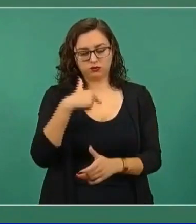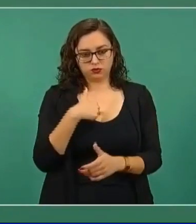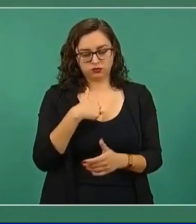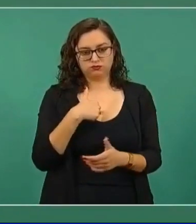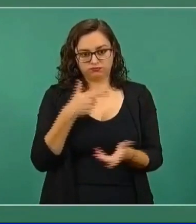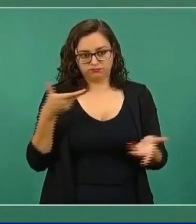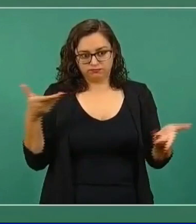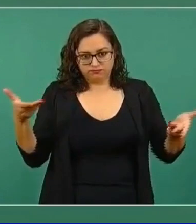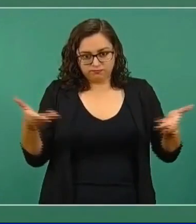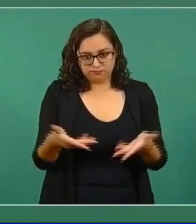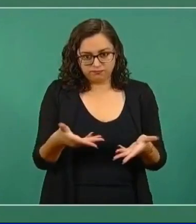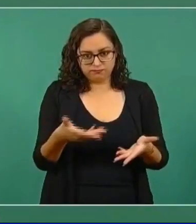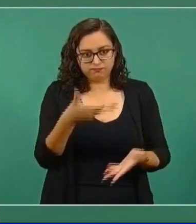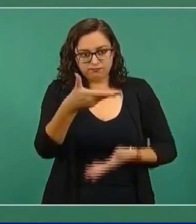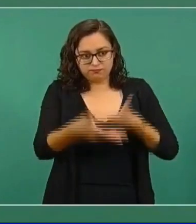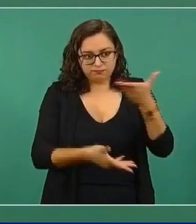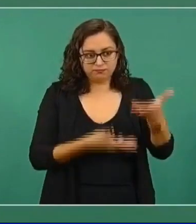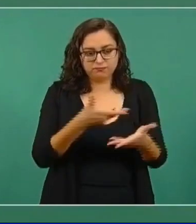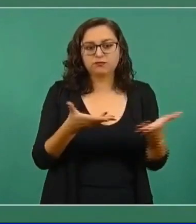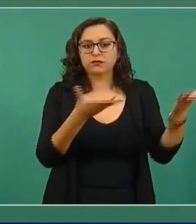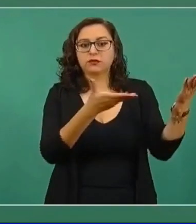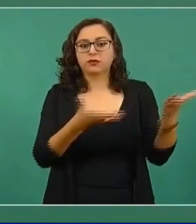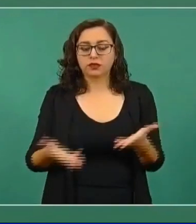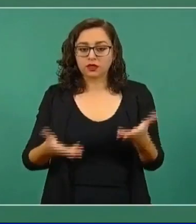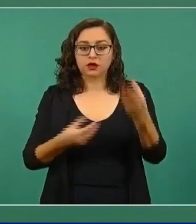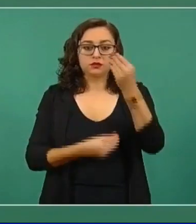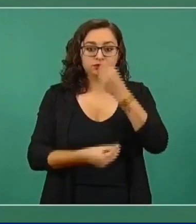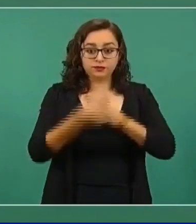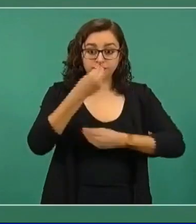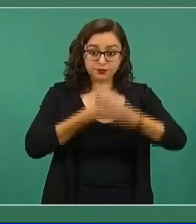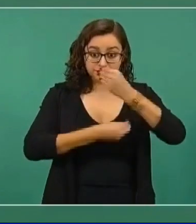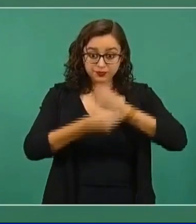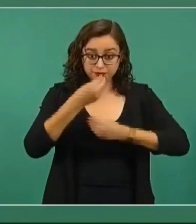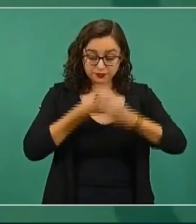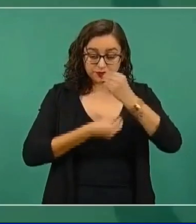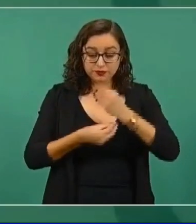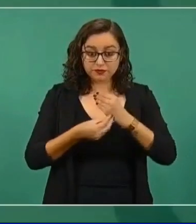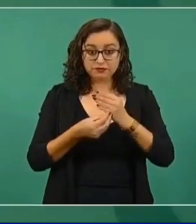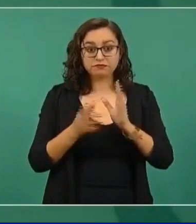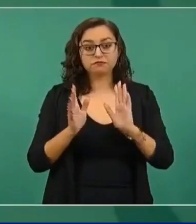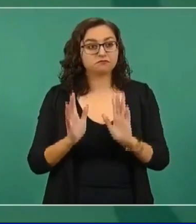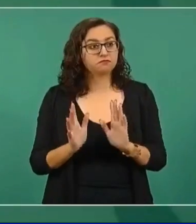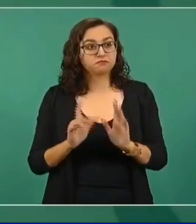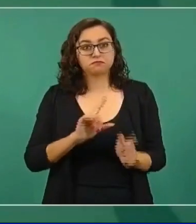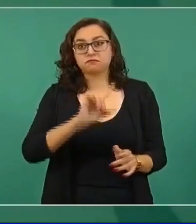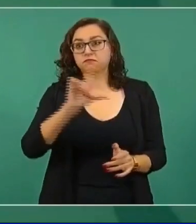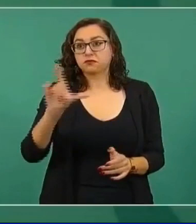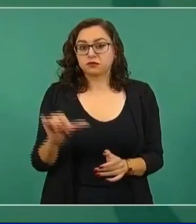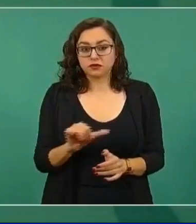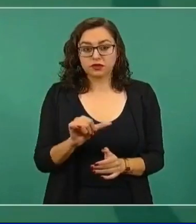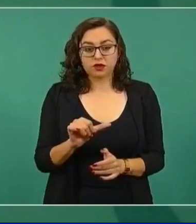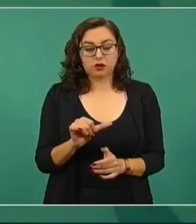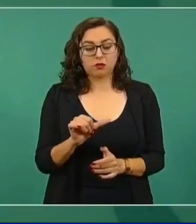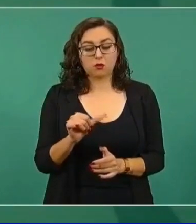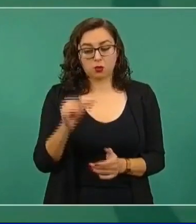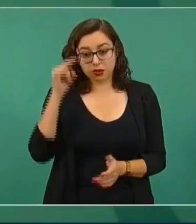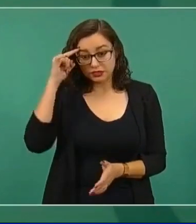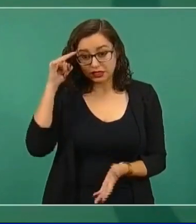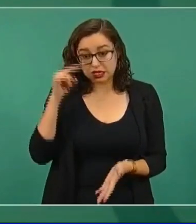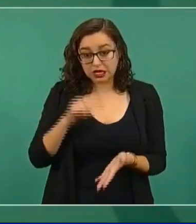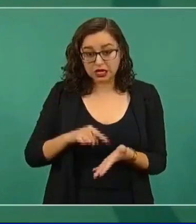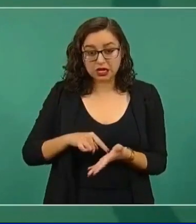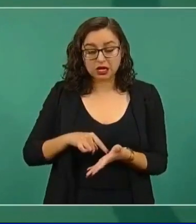desayunamos, vamos a tener una conversación. Tengo entendido que